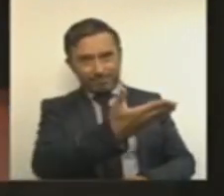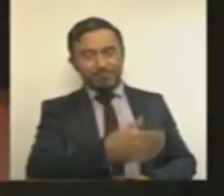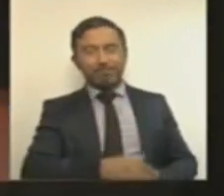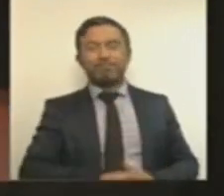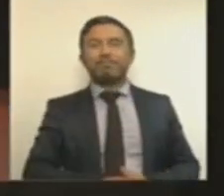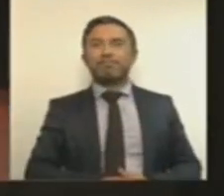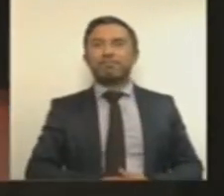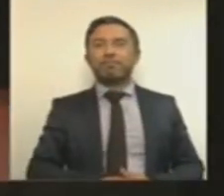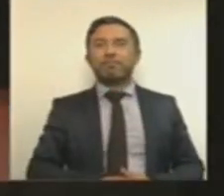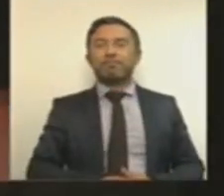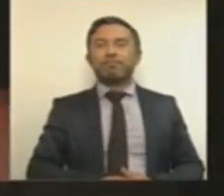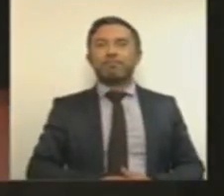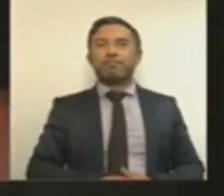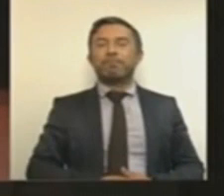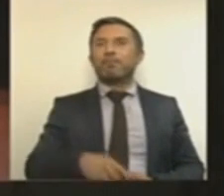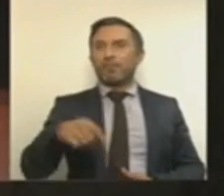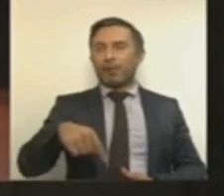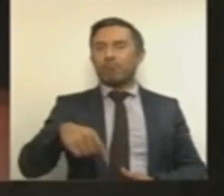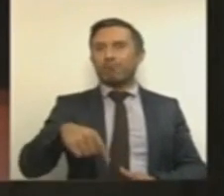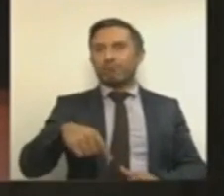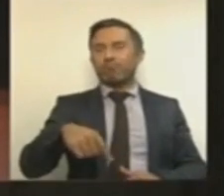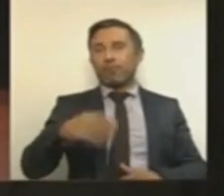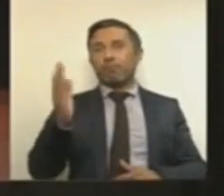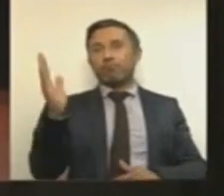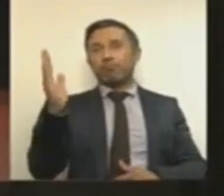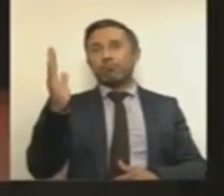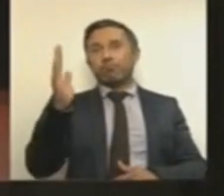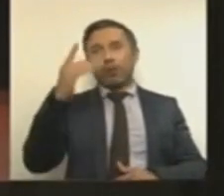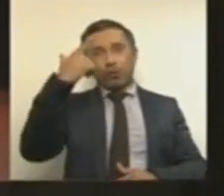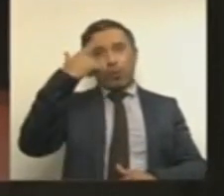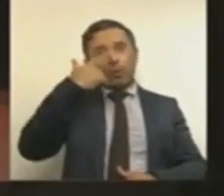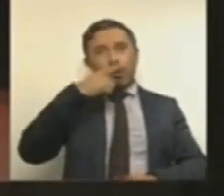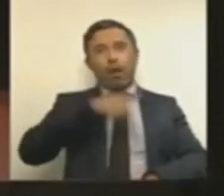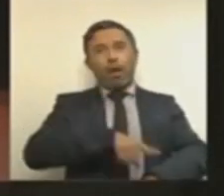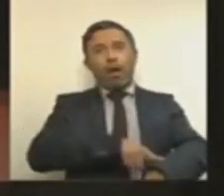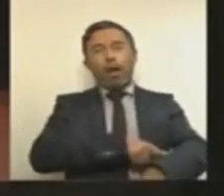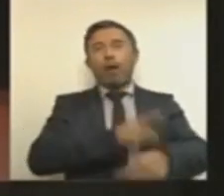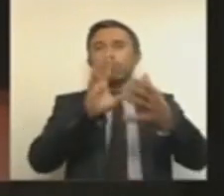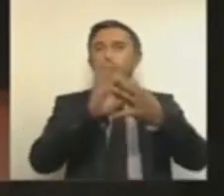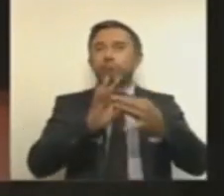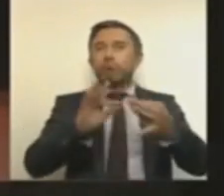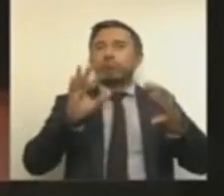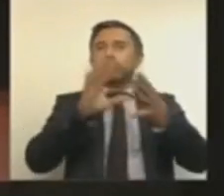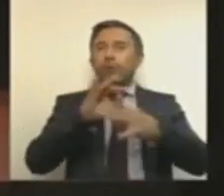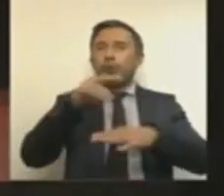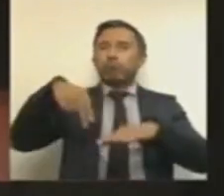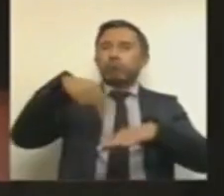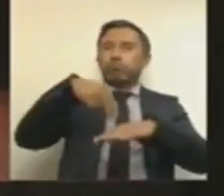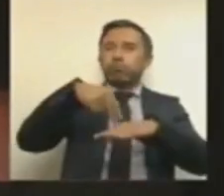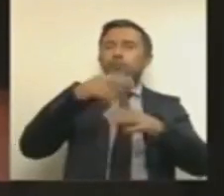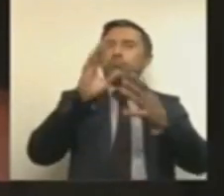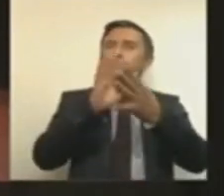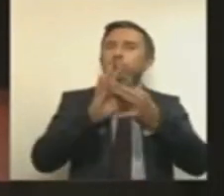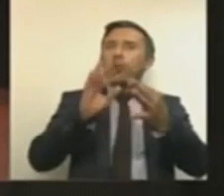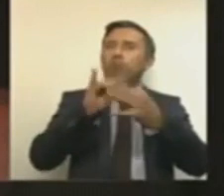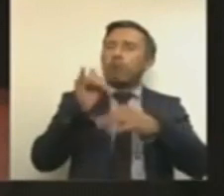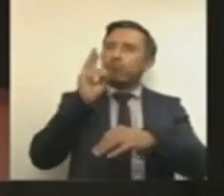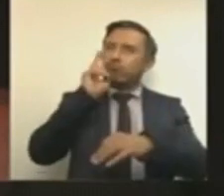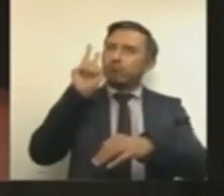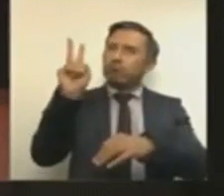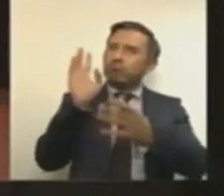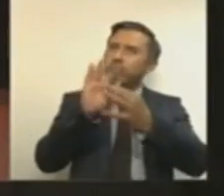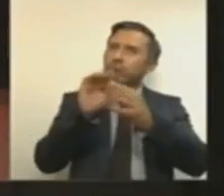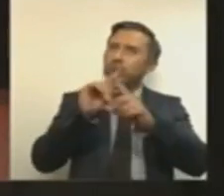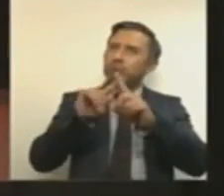hemos escuchado en esta larga noche una lista de expresiones que nos hacen reflexionar